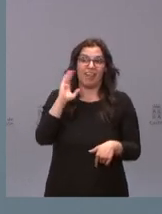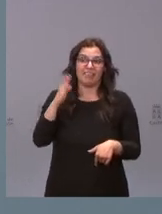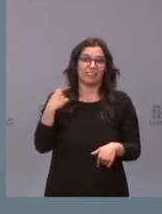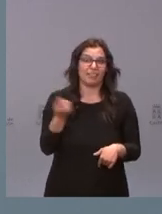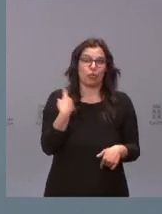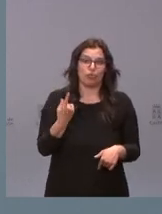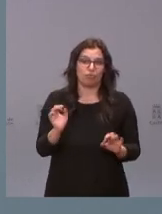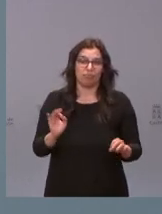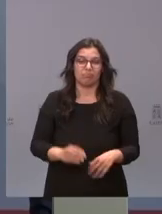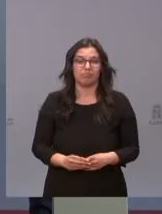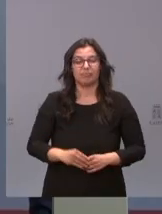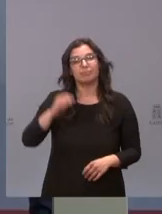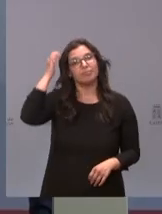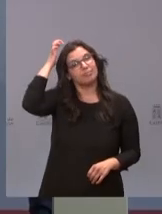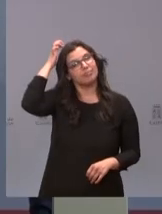a todos.